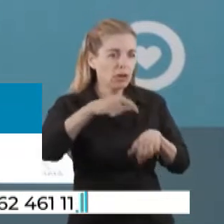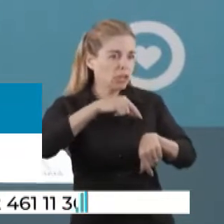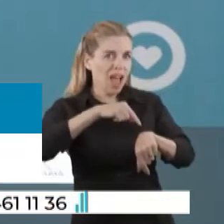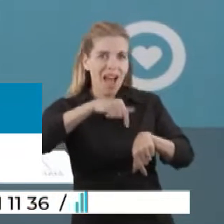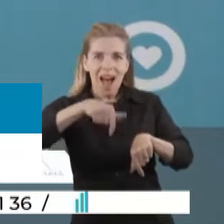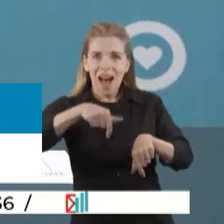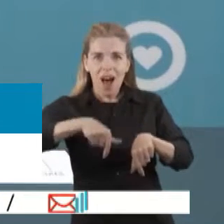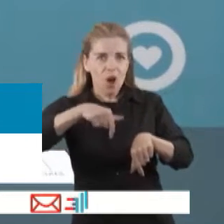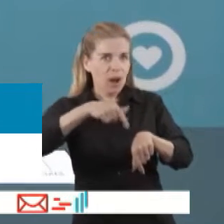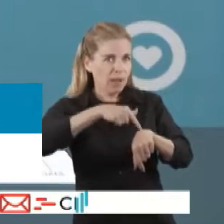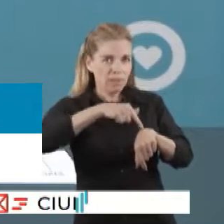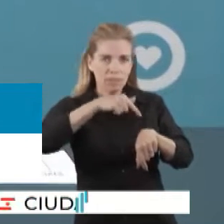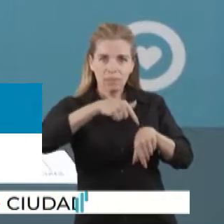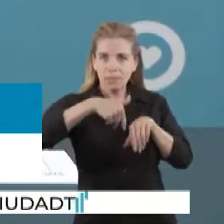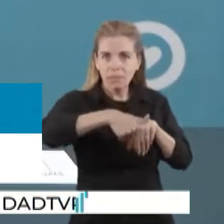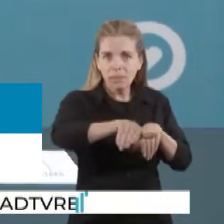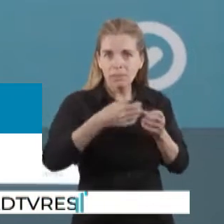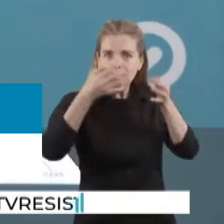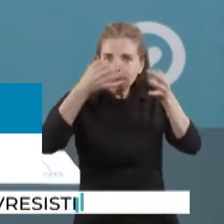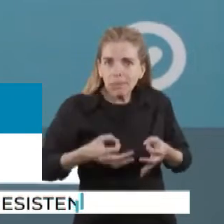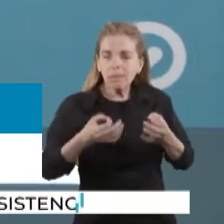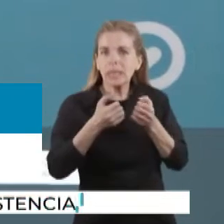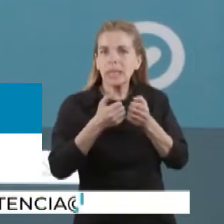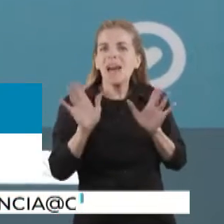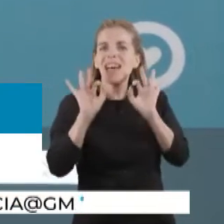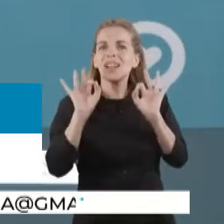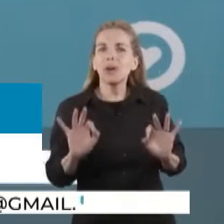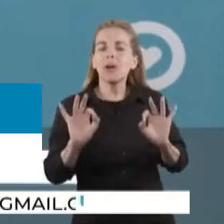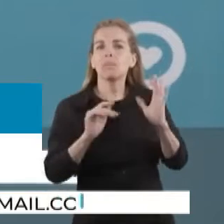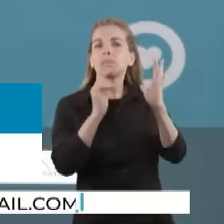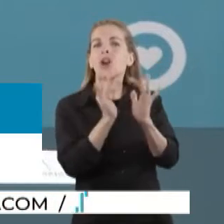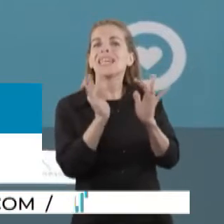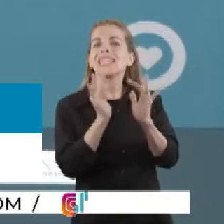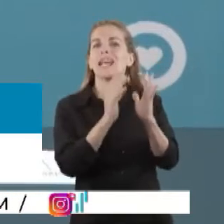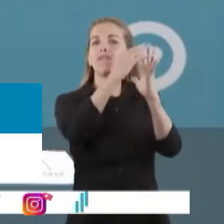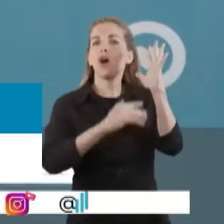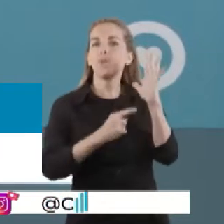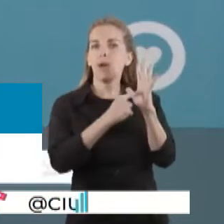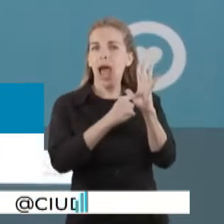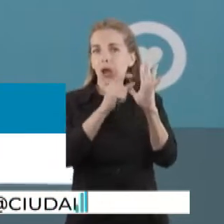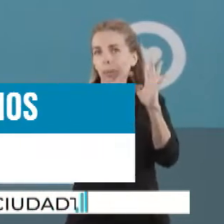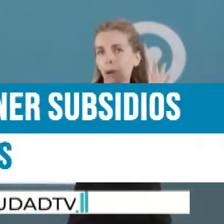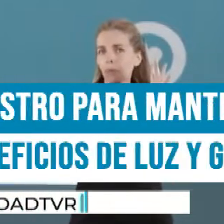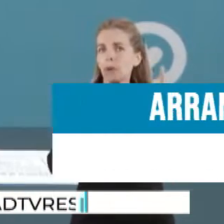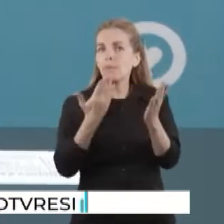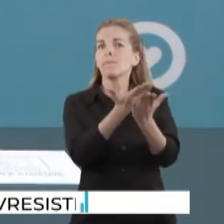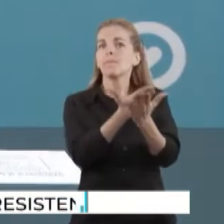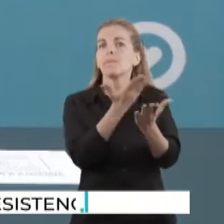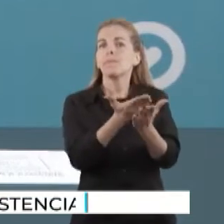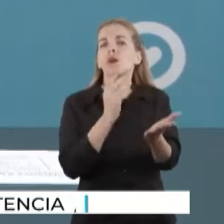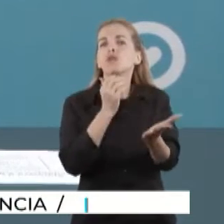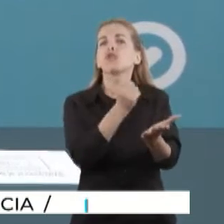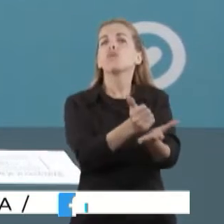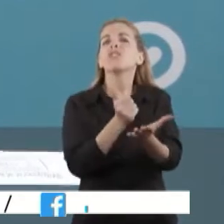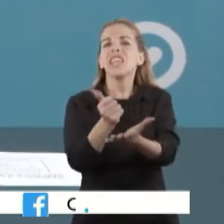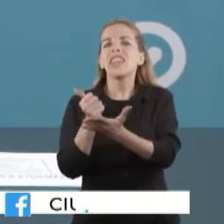momento, está el formulario para solicitar el subsidio de energía eléctrica ya a disposición de